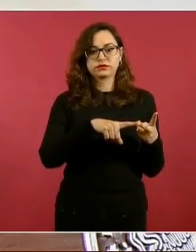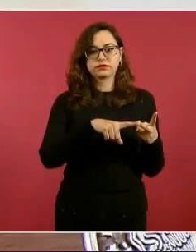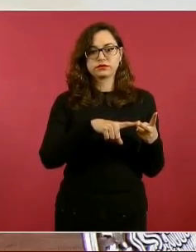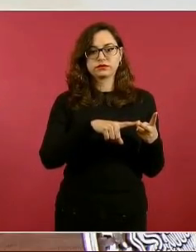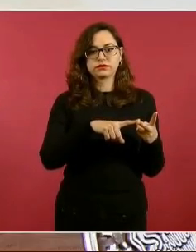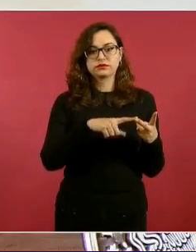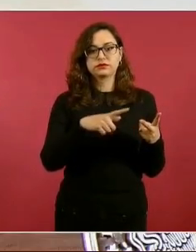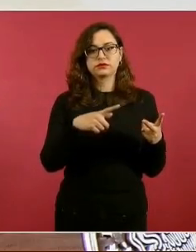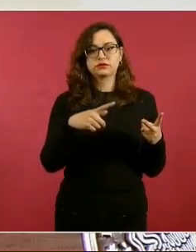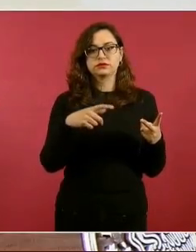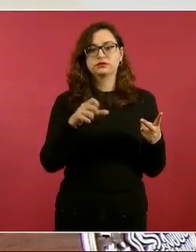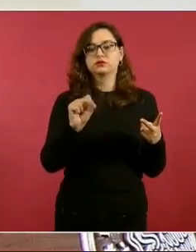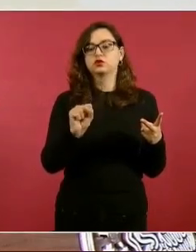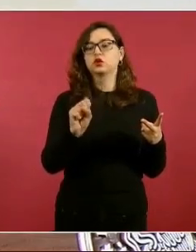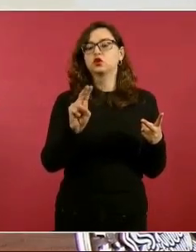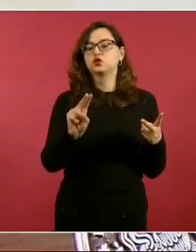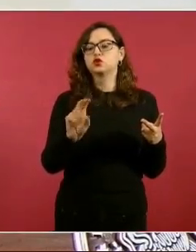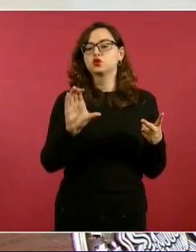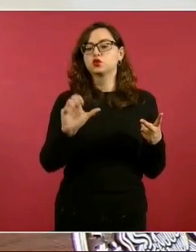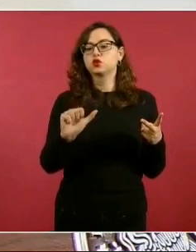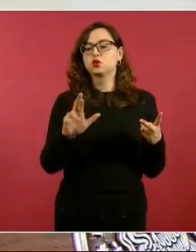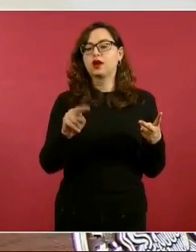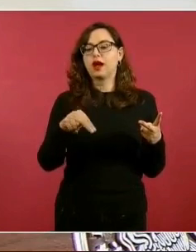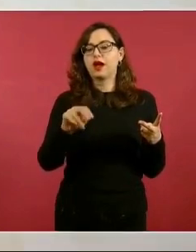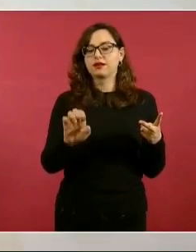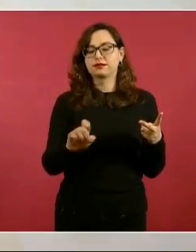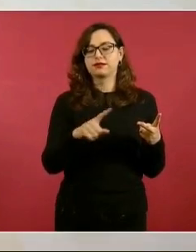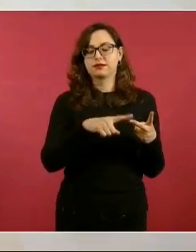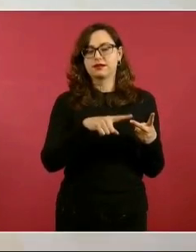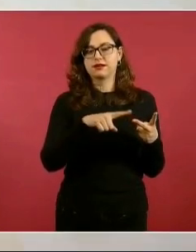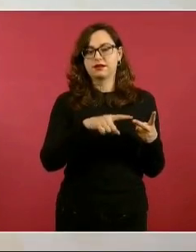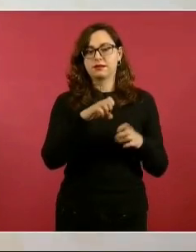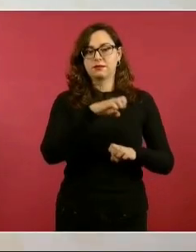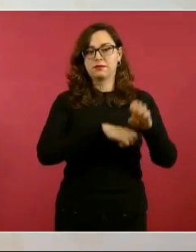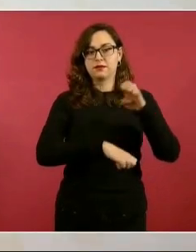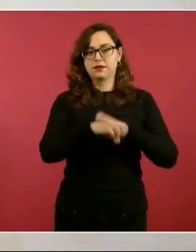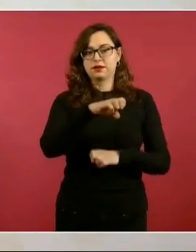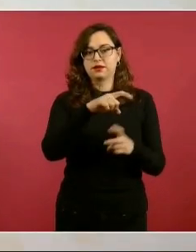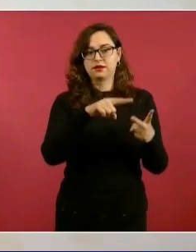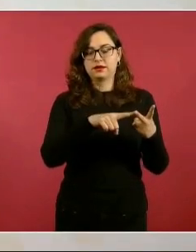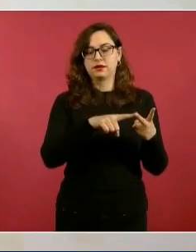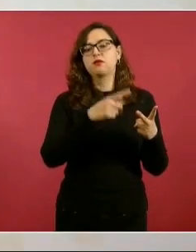Su carne, su carne, Jesús Vizcaro.